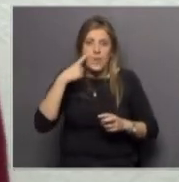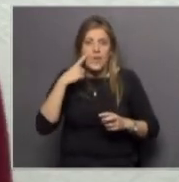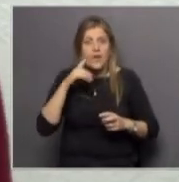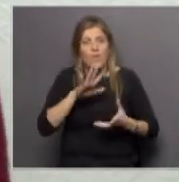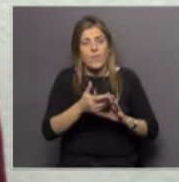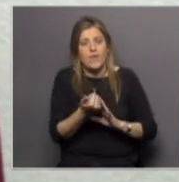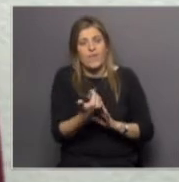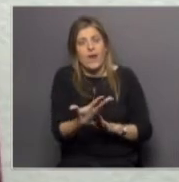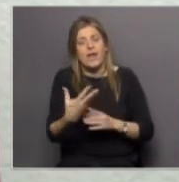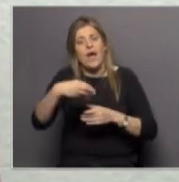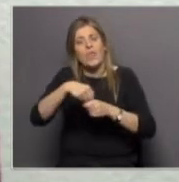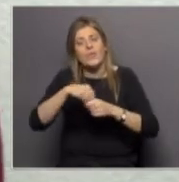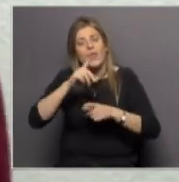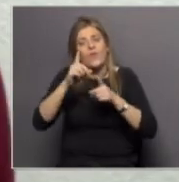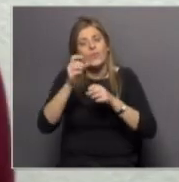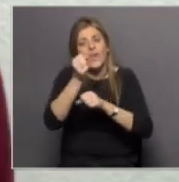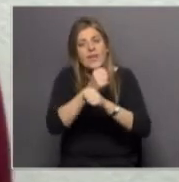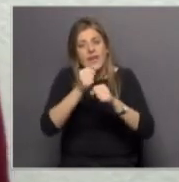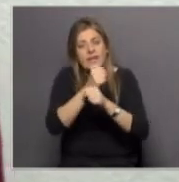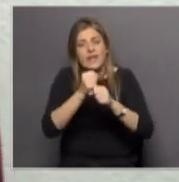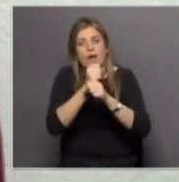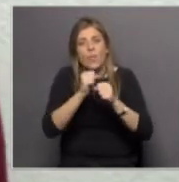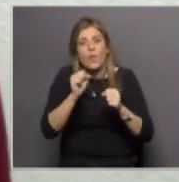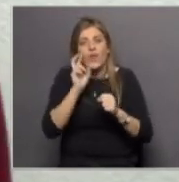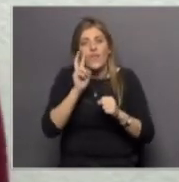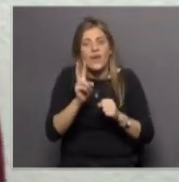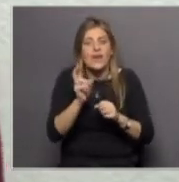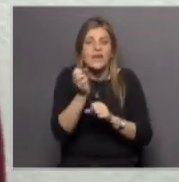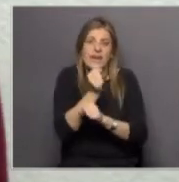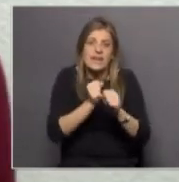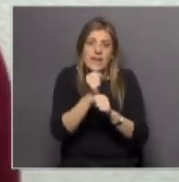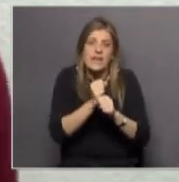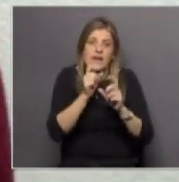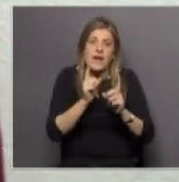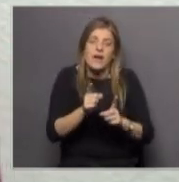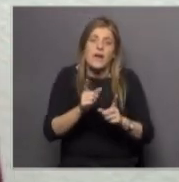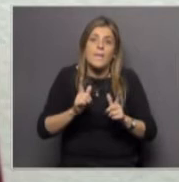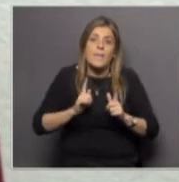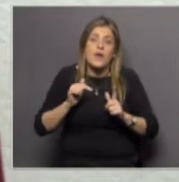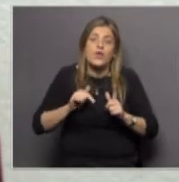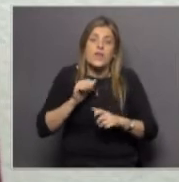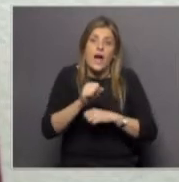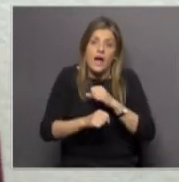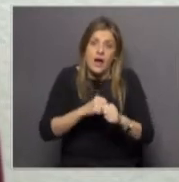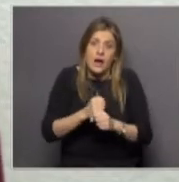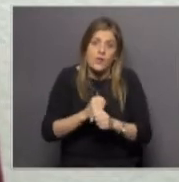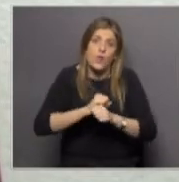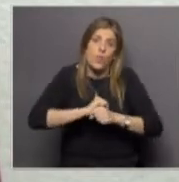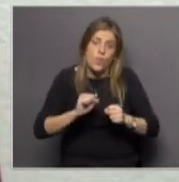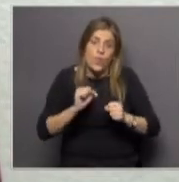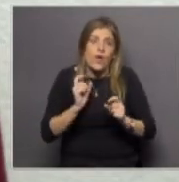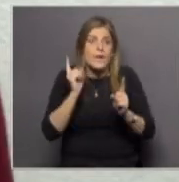joya allí en la facultad de ingeniería y se puede ver como siempre en ingeniería de muestra que bueno espero que este año se pueda ir